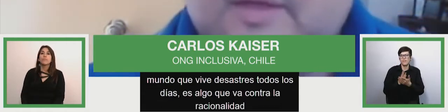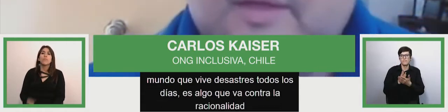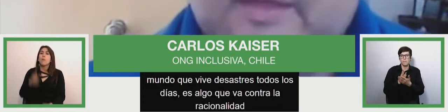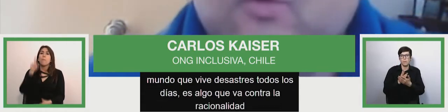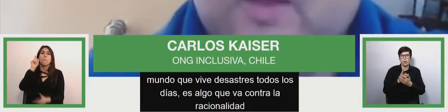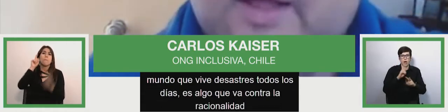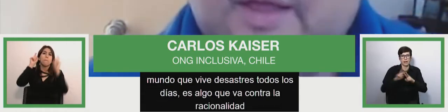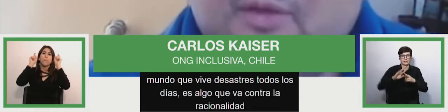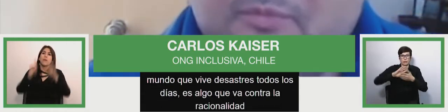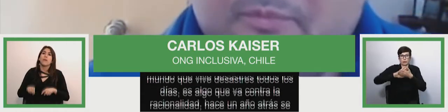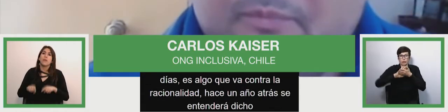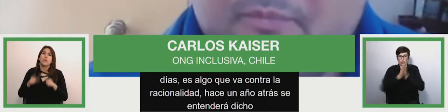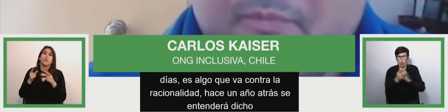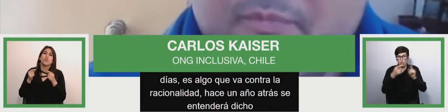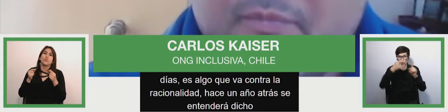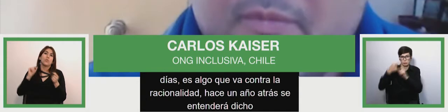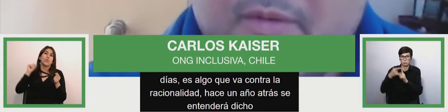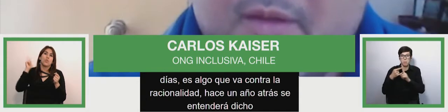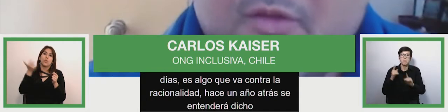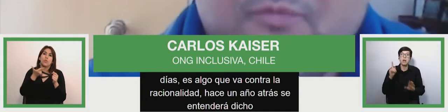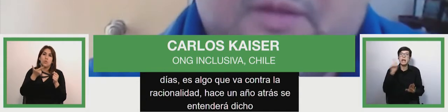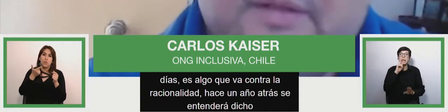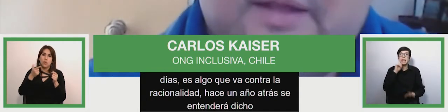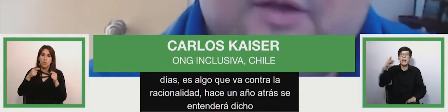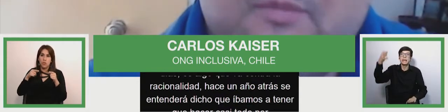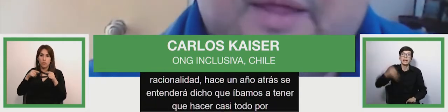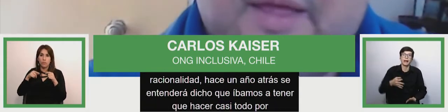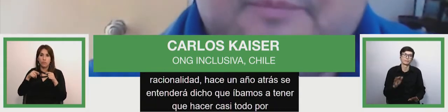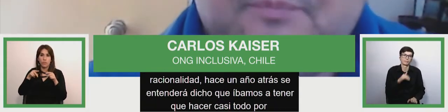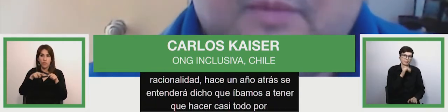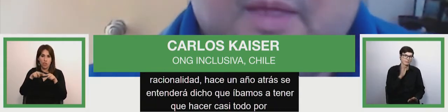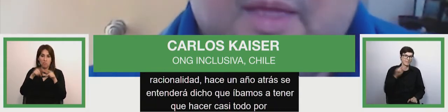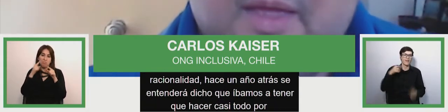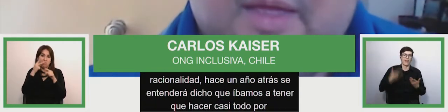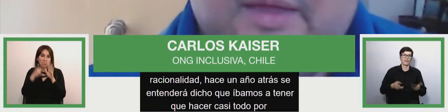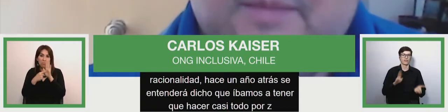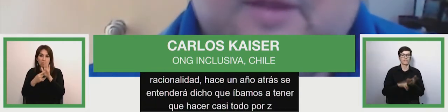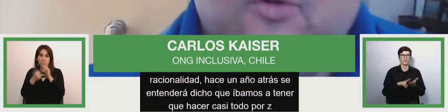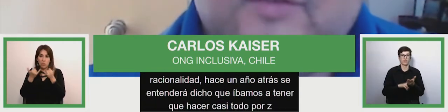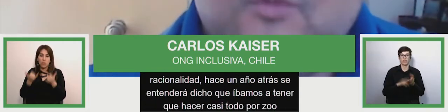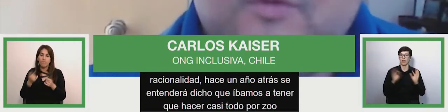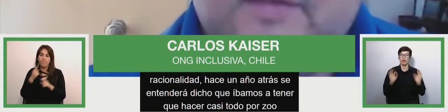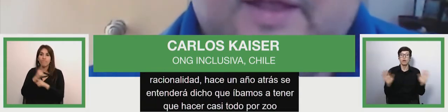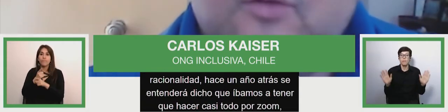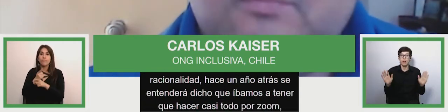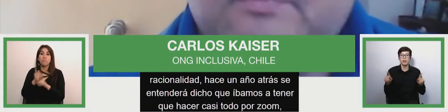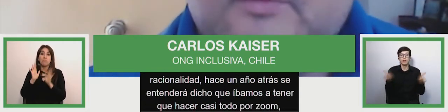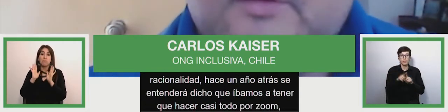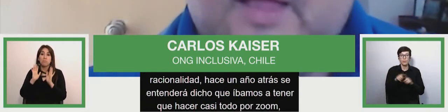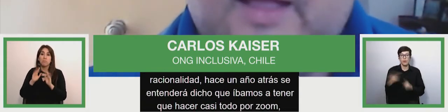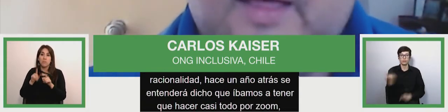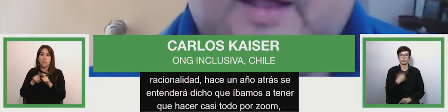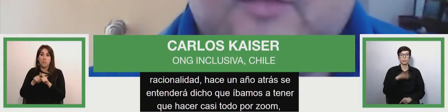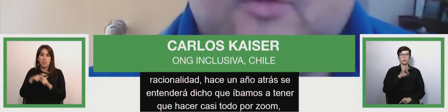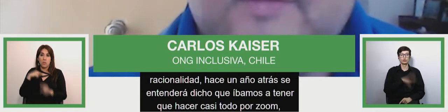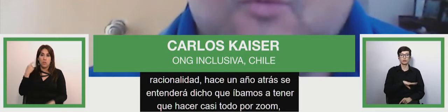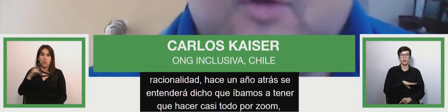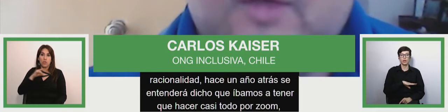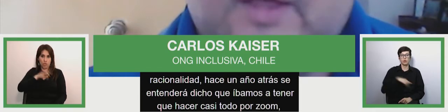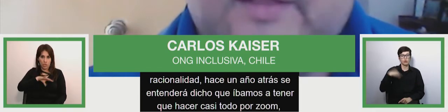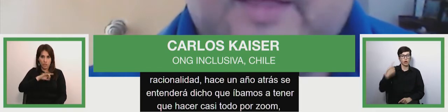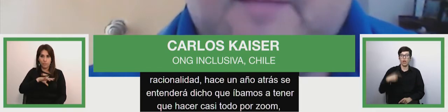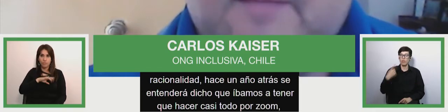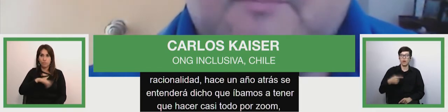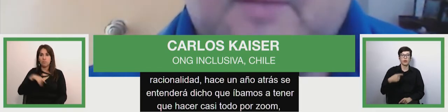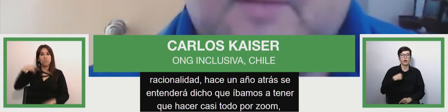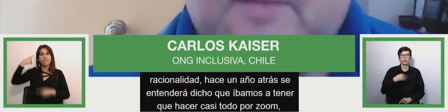que él hubiera creído no obstante es la normalidad y para los que somos chilenos a cada rato decimos